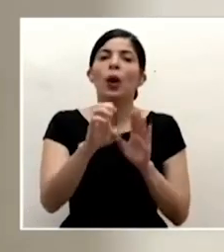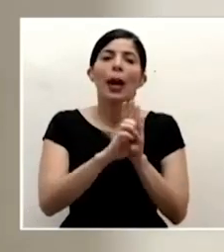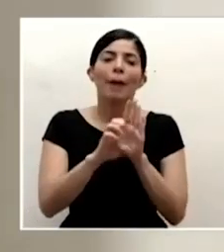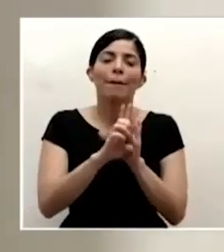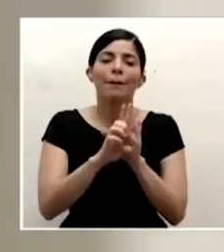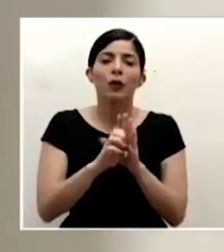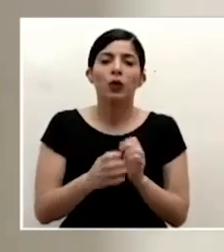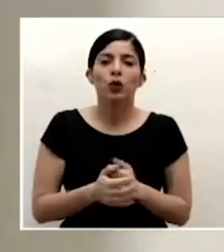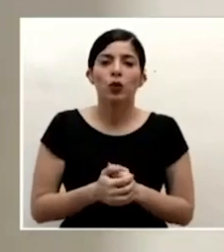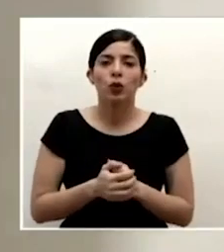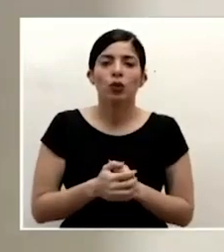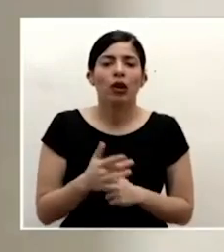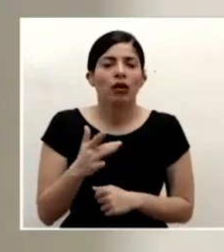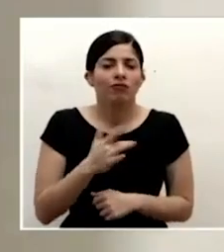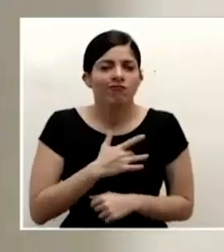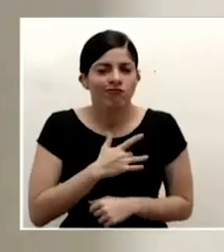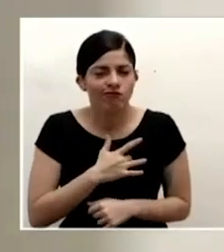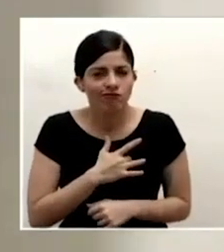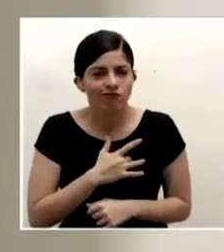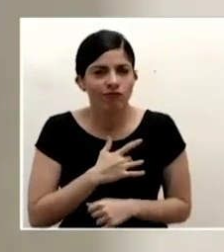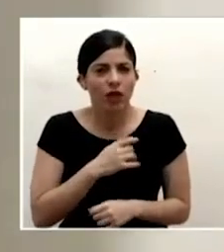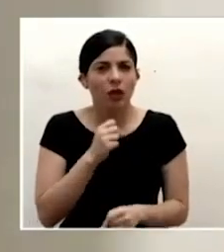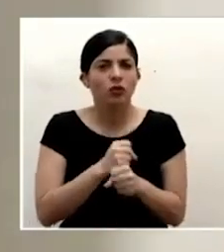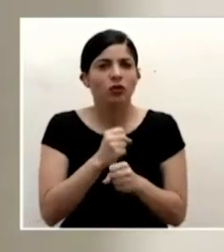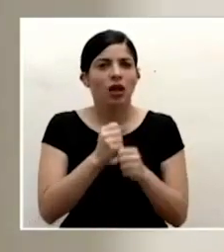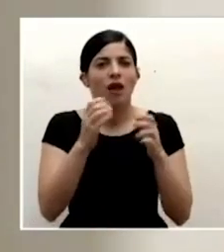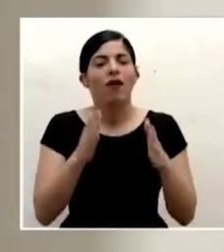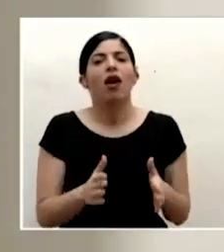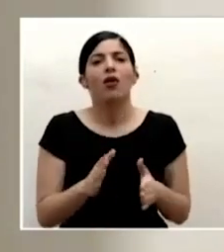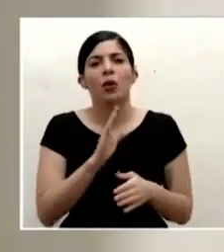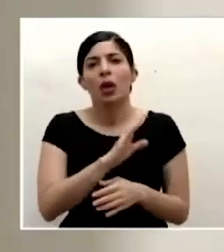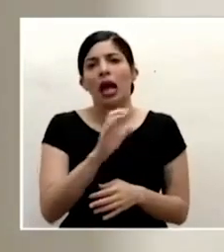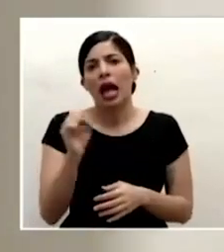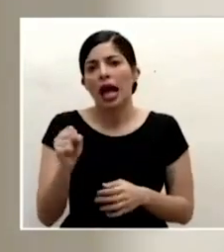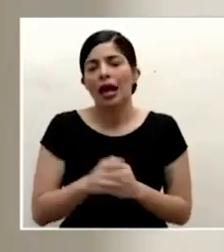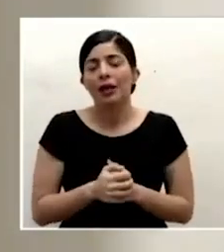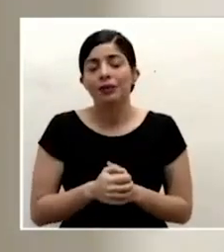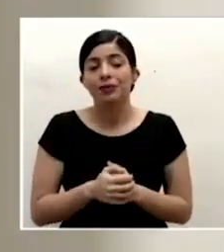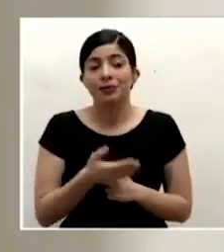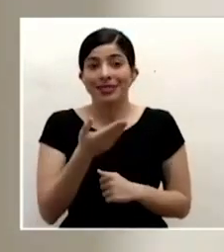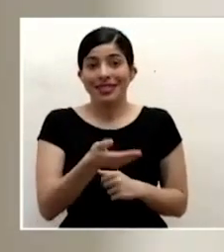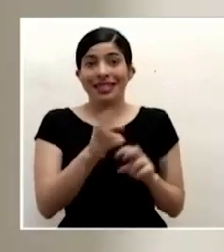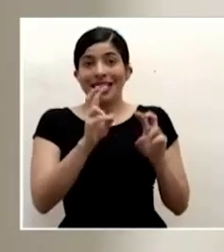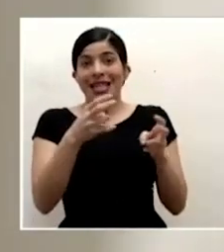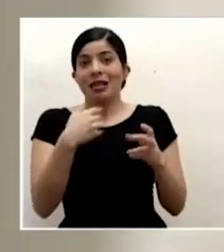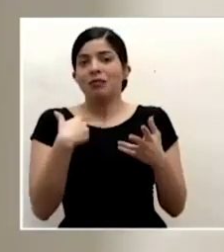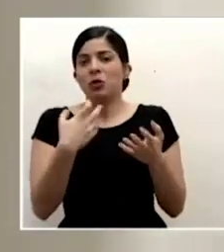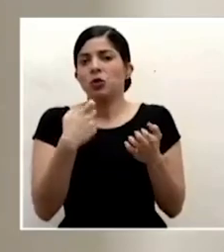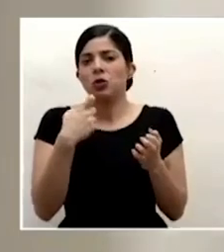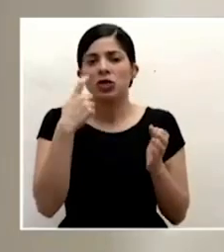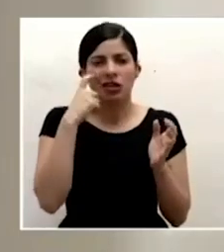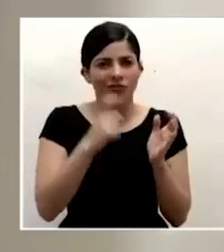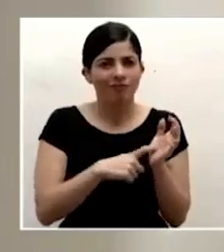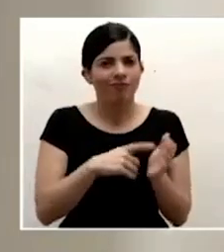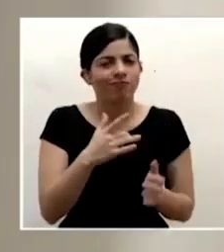mística de los trabajadores de la caja y en este caso quiero resaltar la mística de los trabajadores del hospital